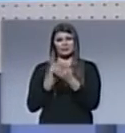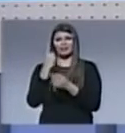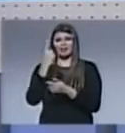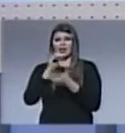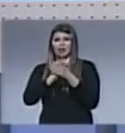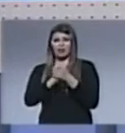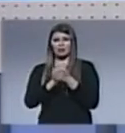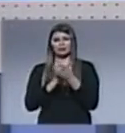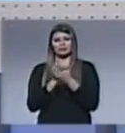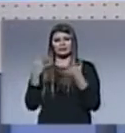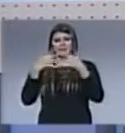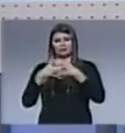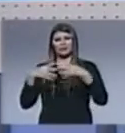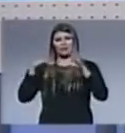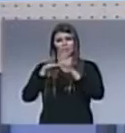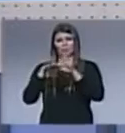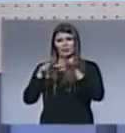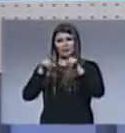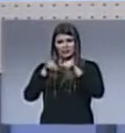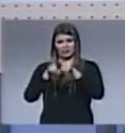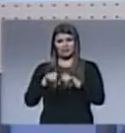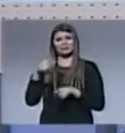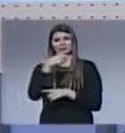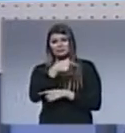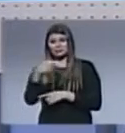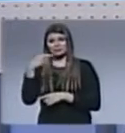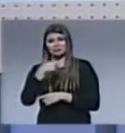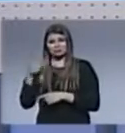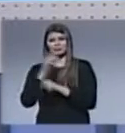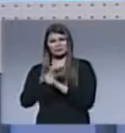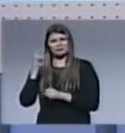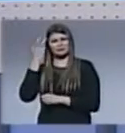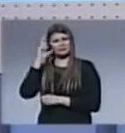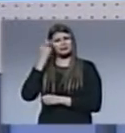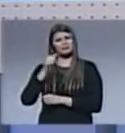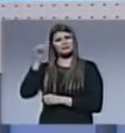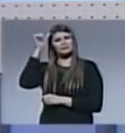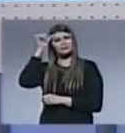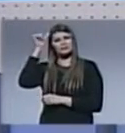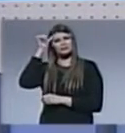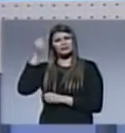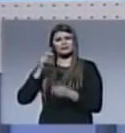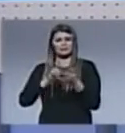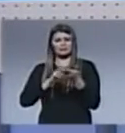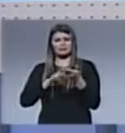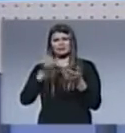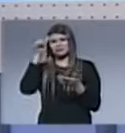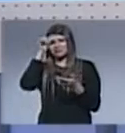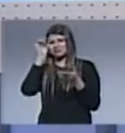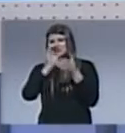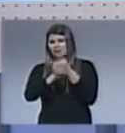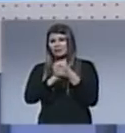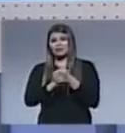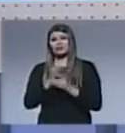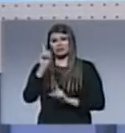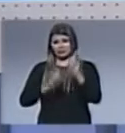hay más unido que un hermano en estos días tuviste la posibilidad de analizar qué significa realmente la palabra amistad si vos